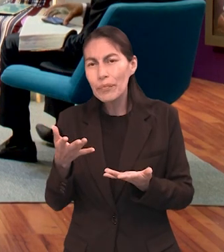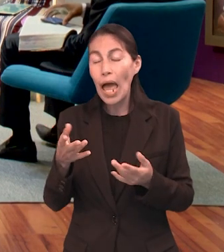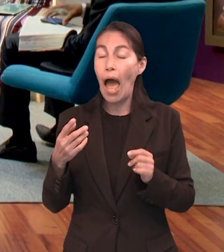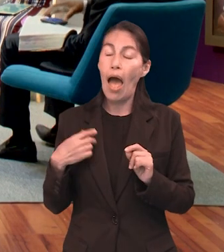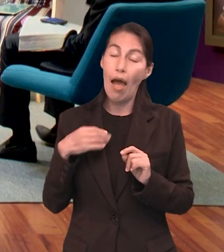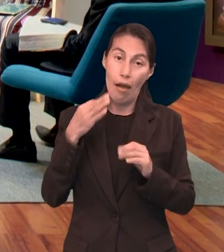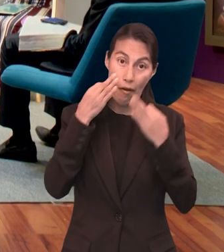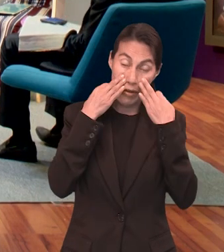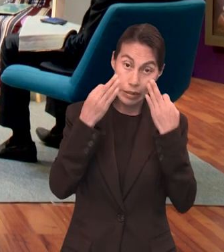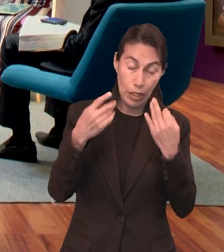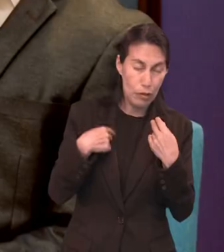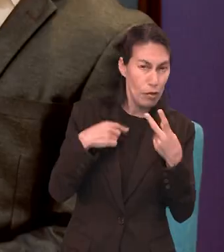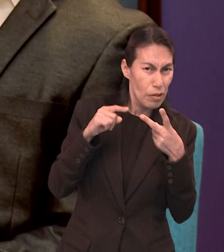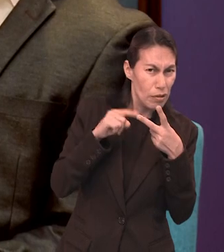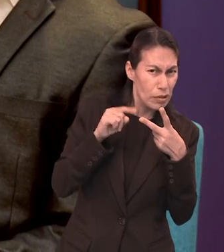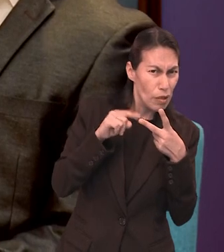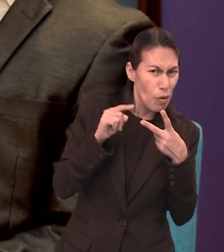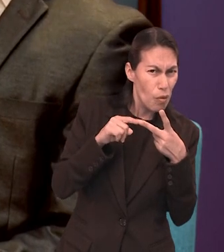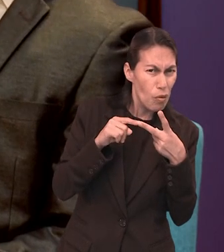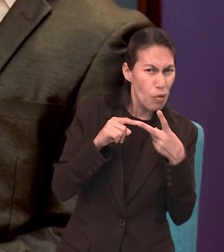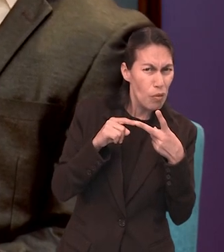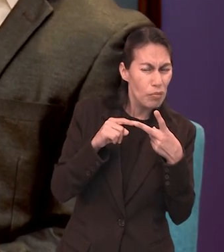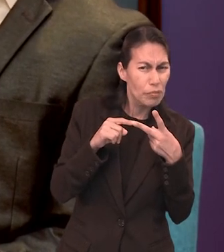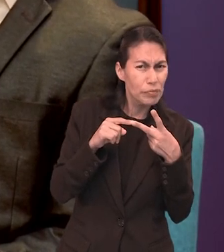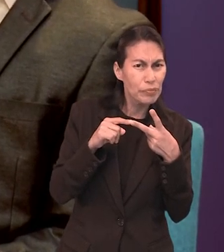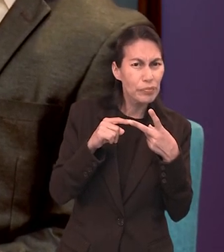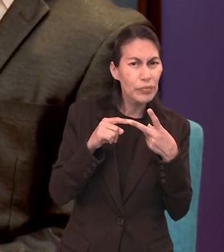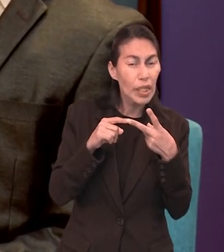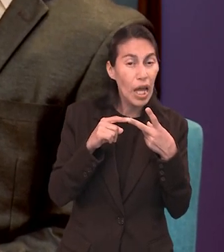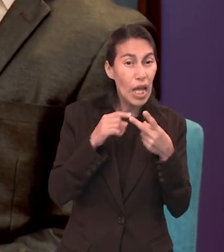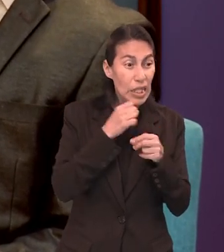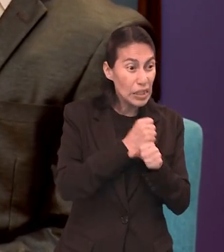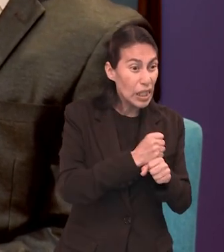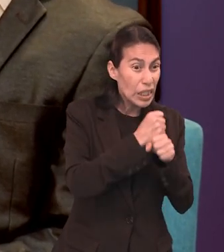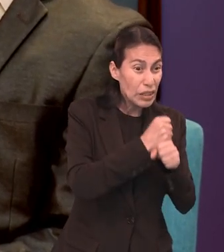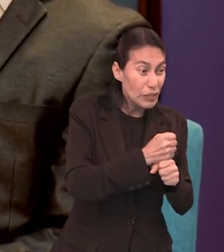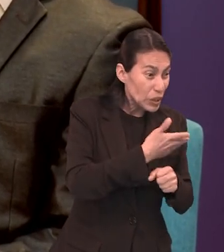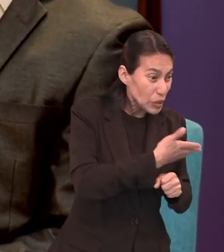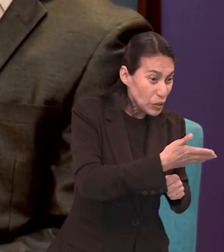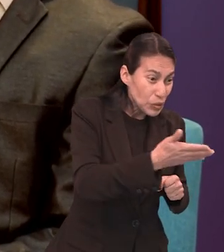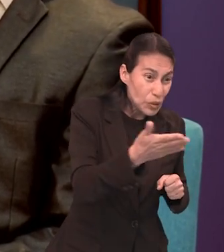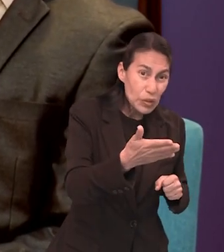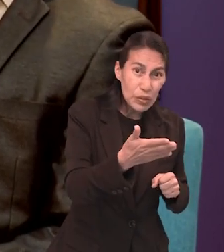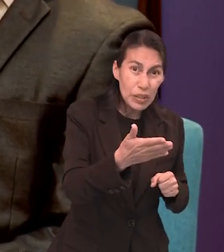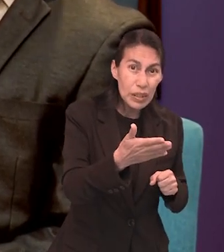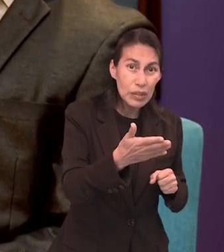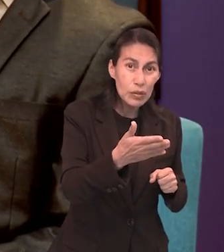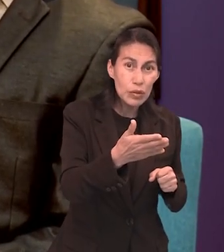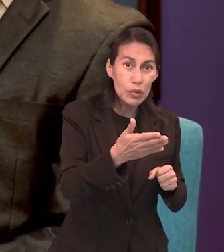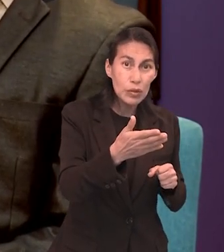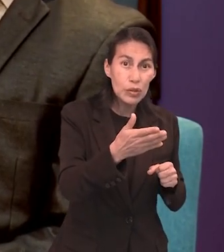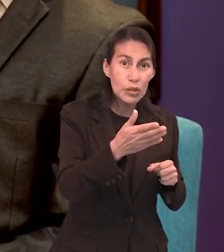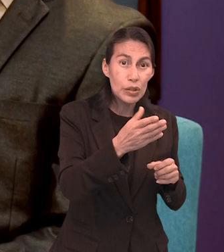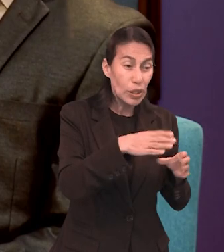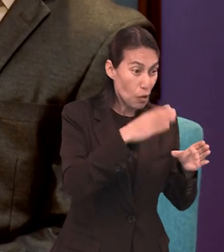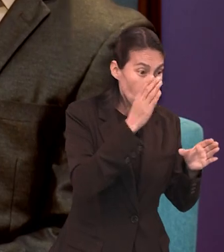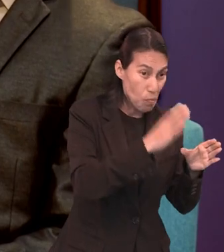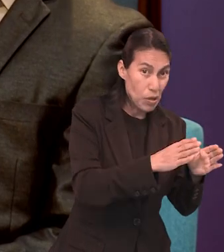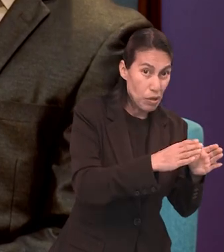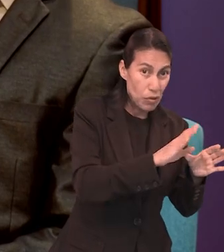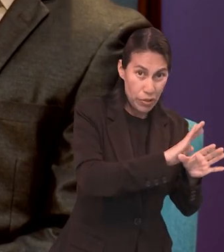resultado? En segundo lugar, hay que percibir que todos estos sacrificios tuvieron su